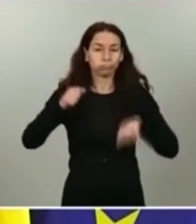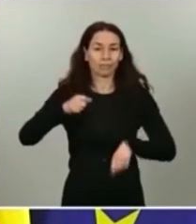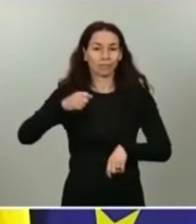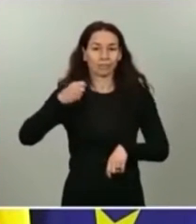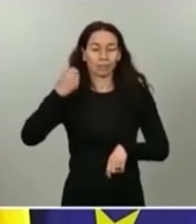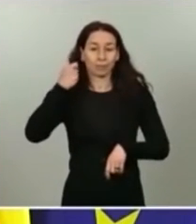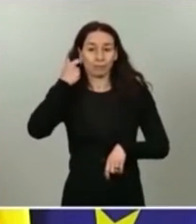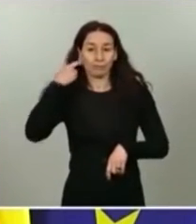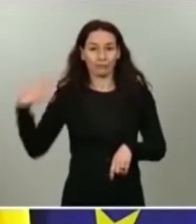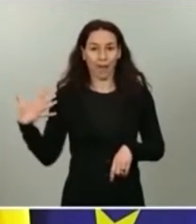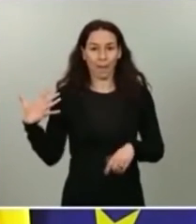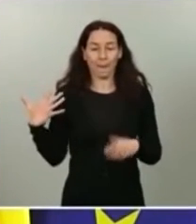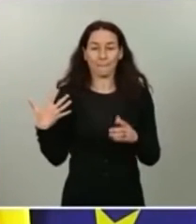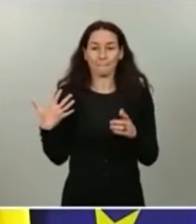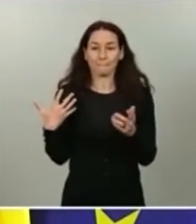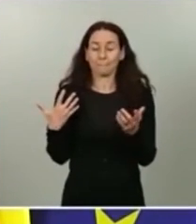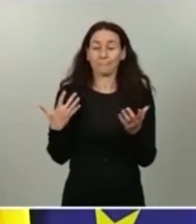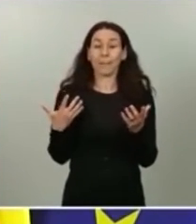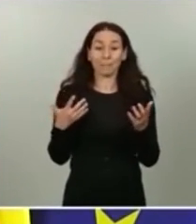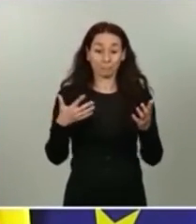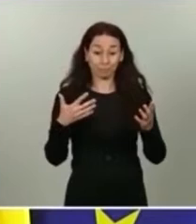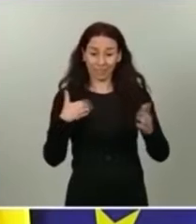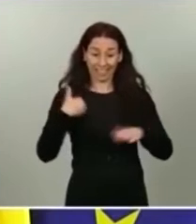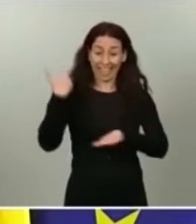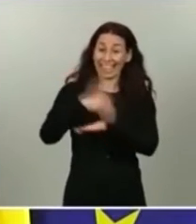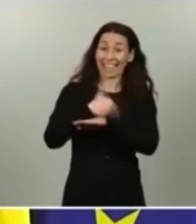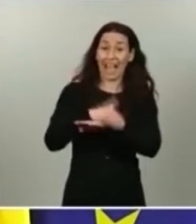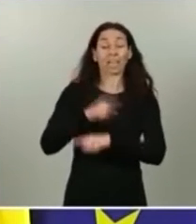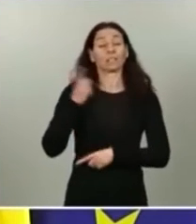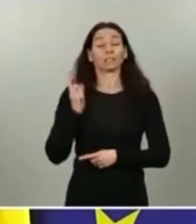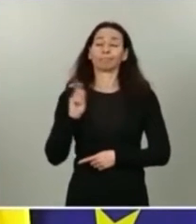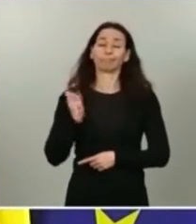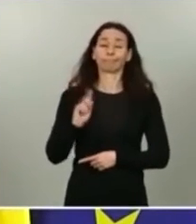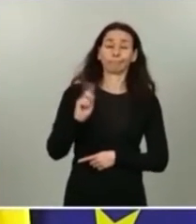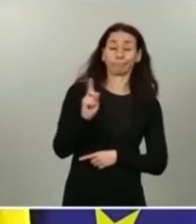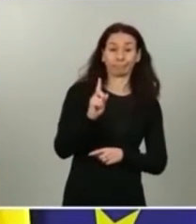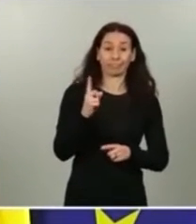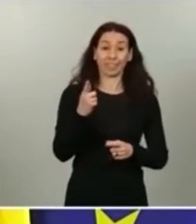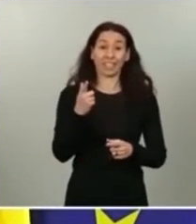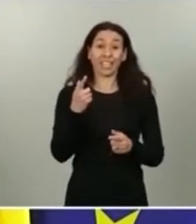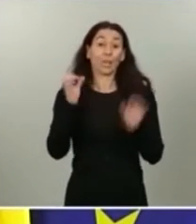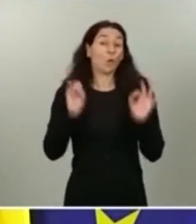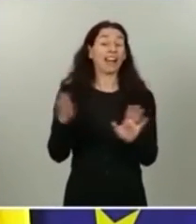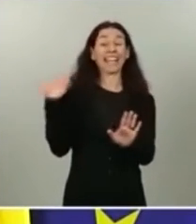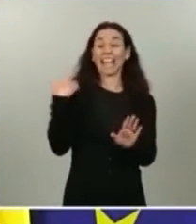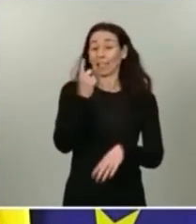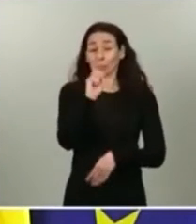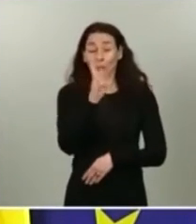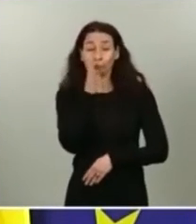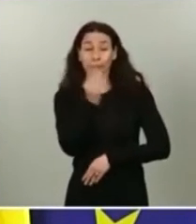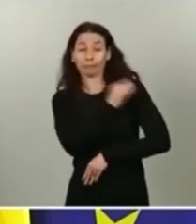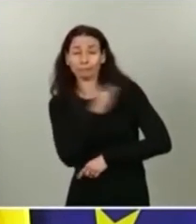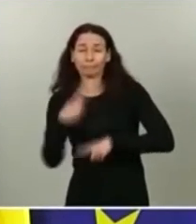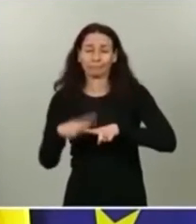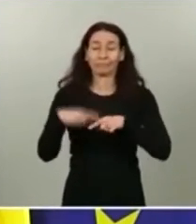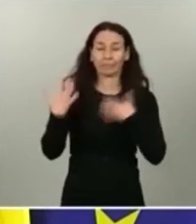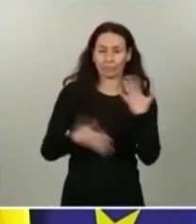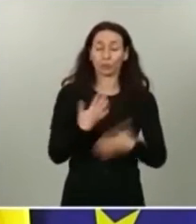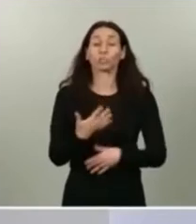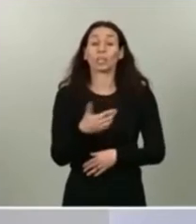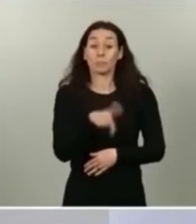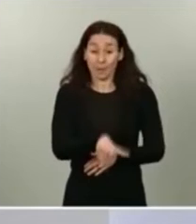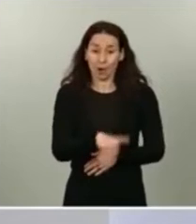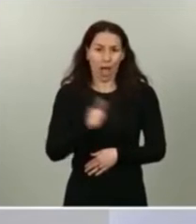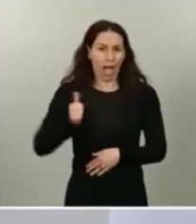criaturas de Albion. Inicia expediciones o adéntrate en mazmorras en las que encontrarás enemigos aún más difíciles. Enfréntate a otros